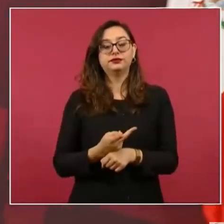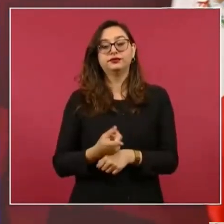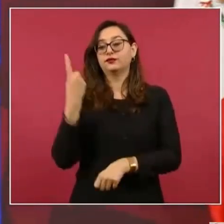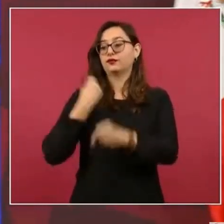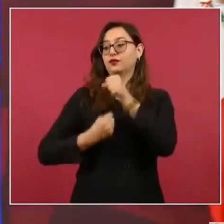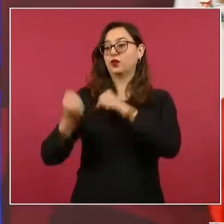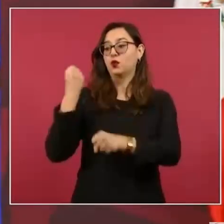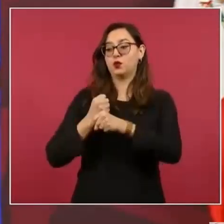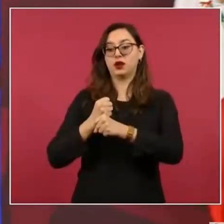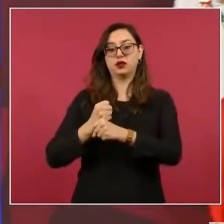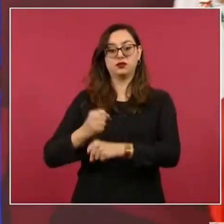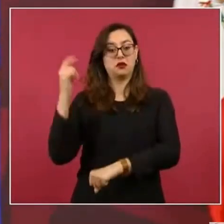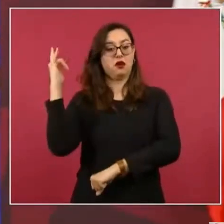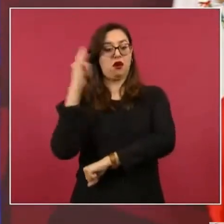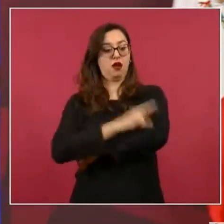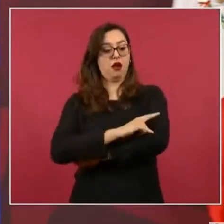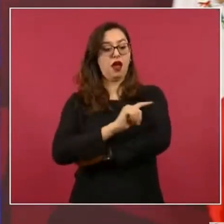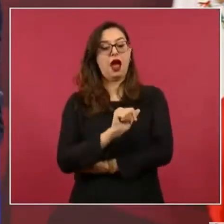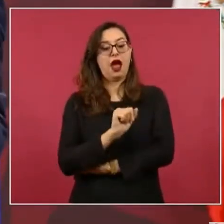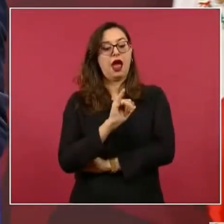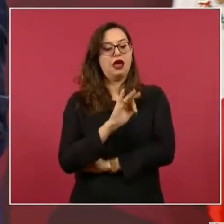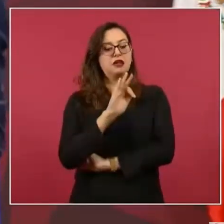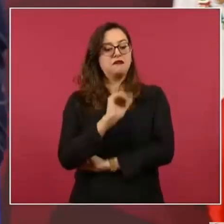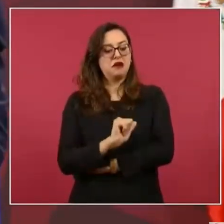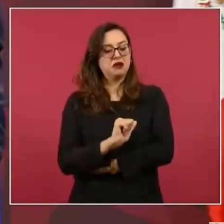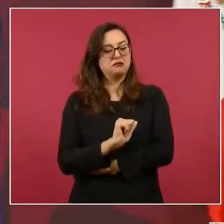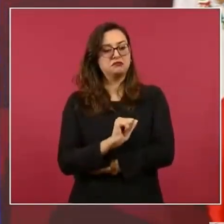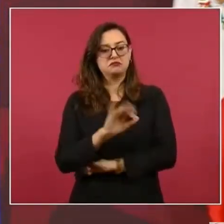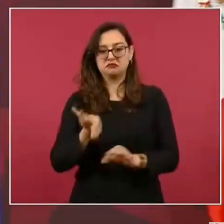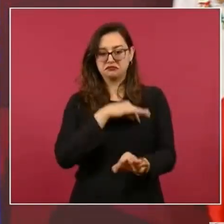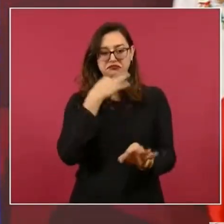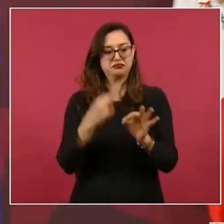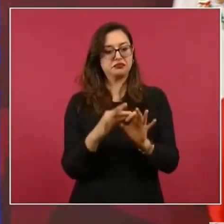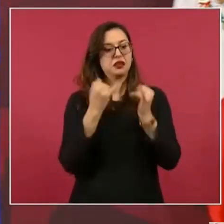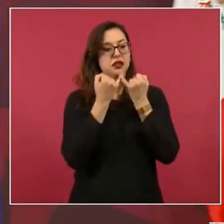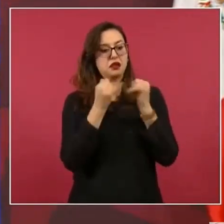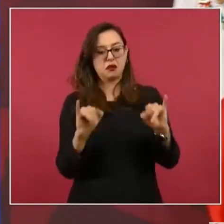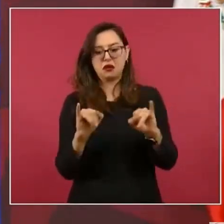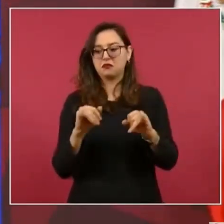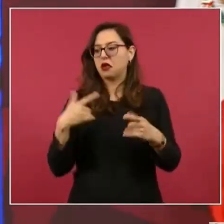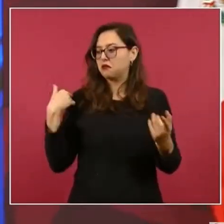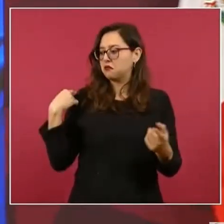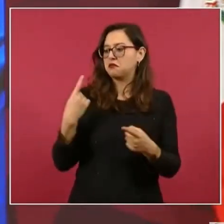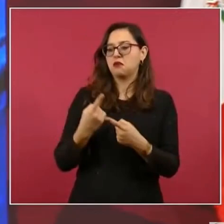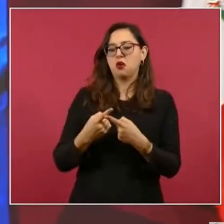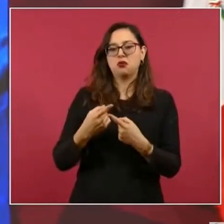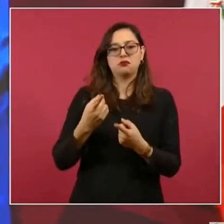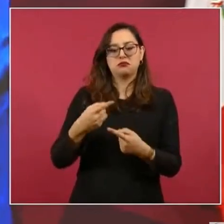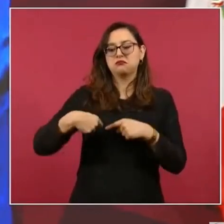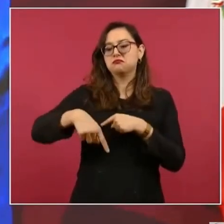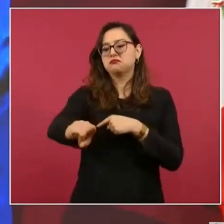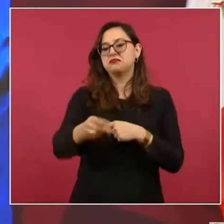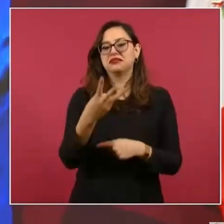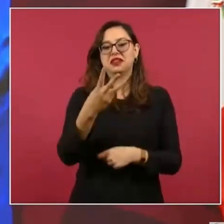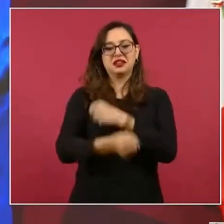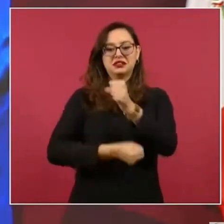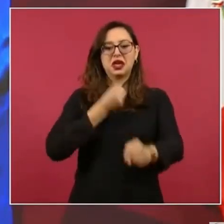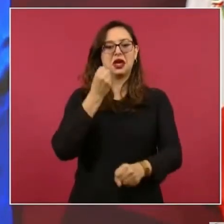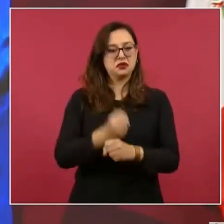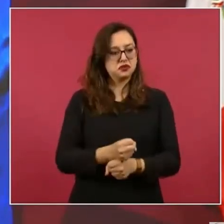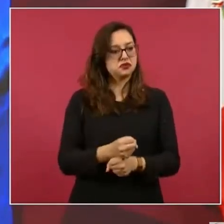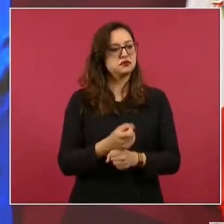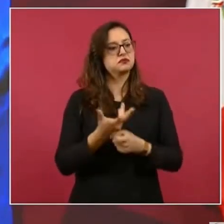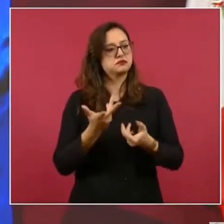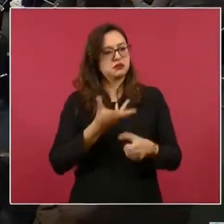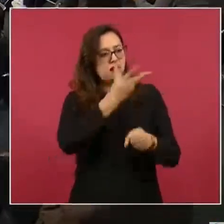pasado, pues tenemos tiempo para consolidarlo, para